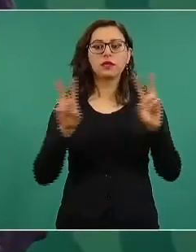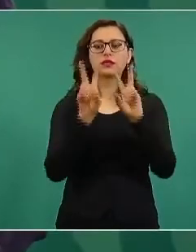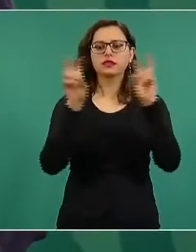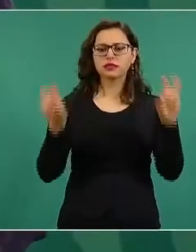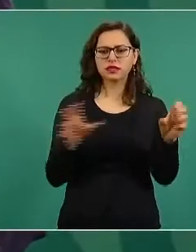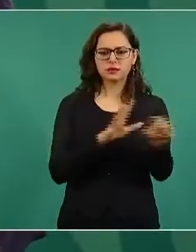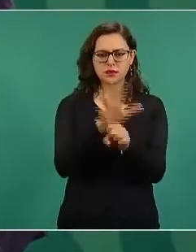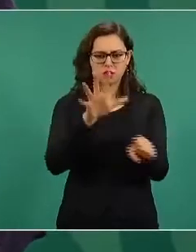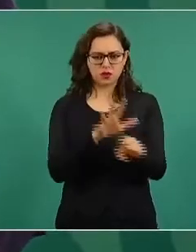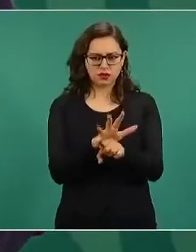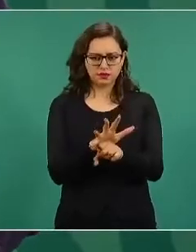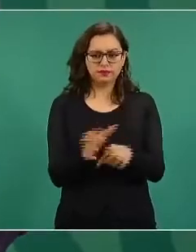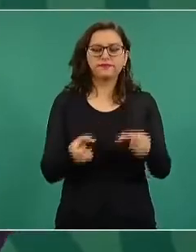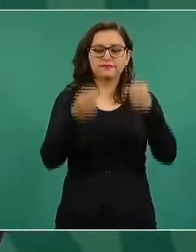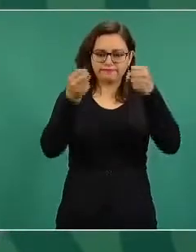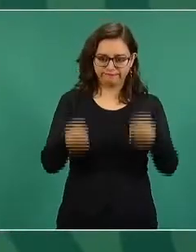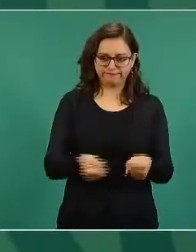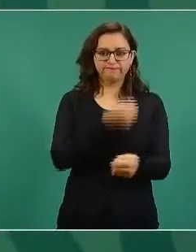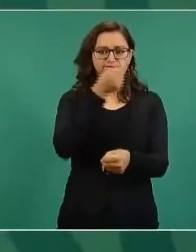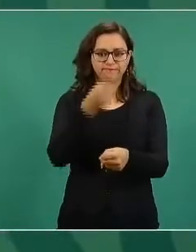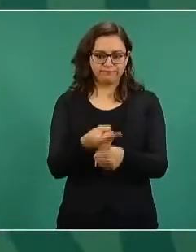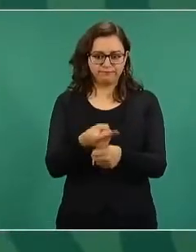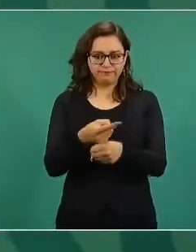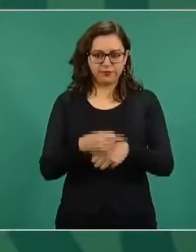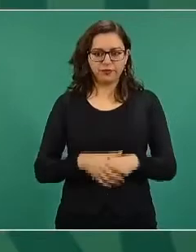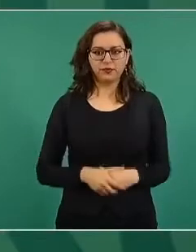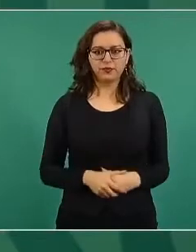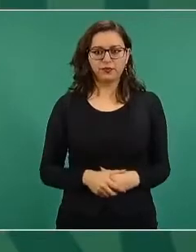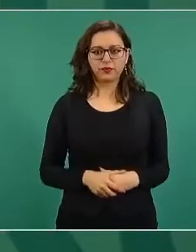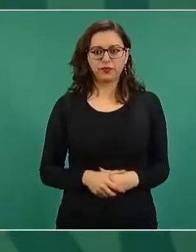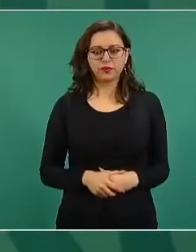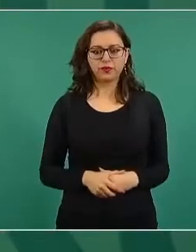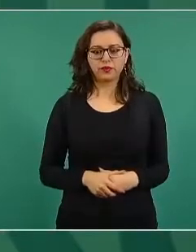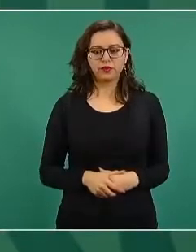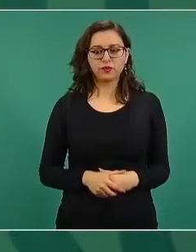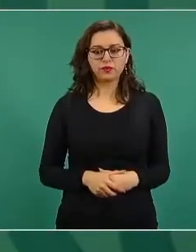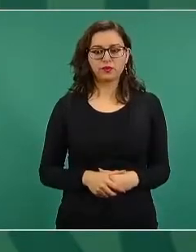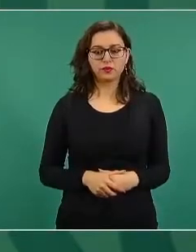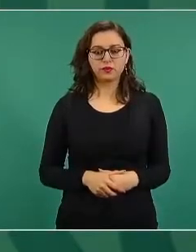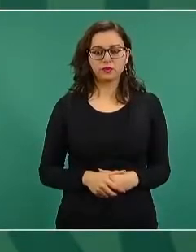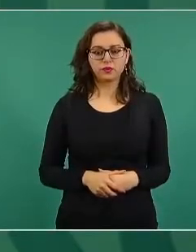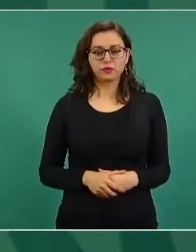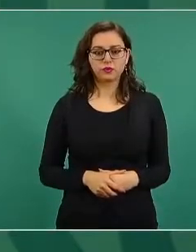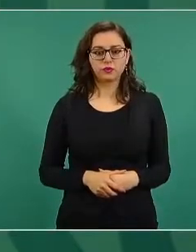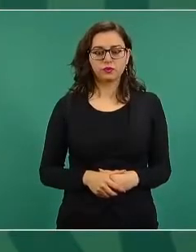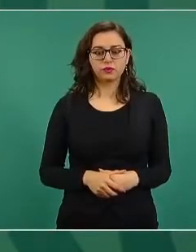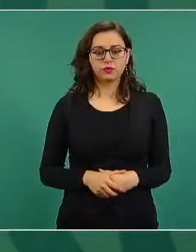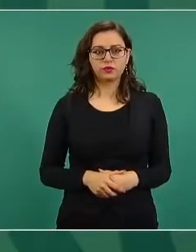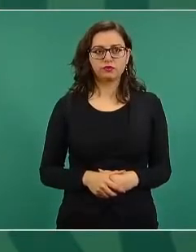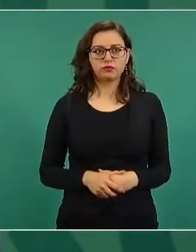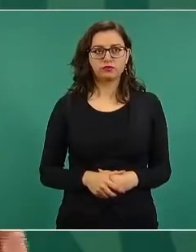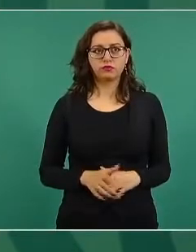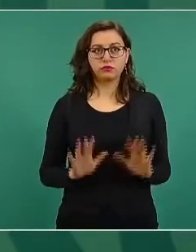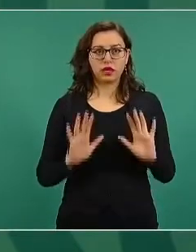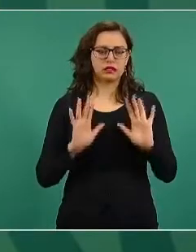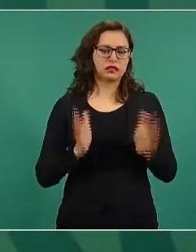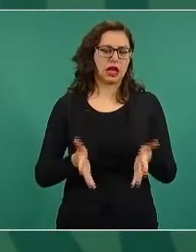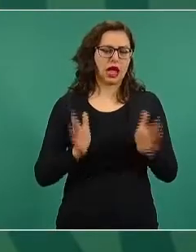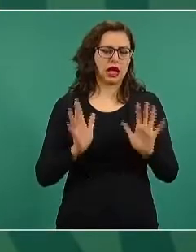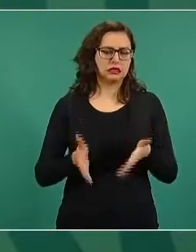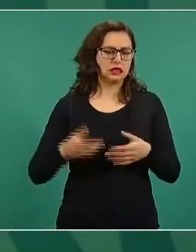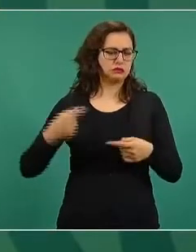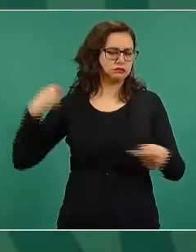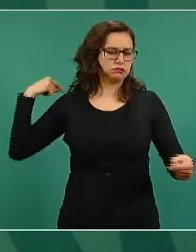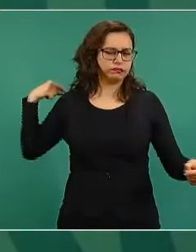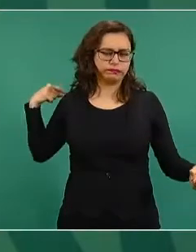materia de seguridad. Esto lo venimos haciendo desde hace mucho tiempo, mes